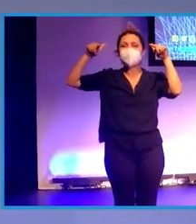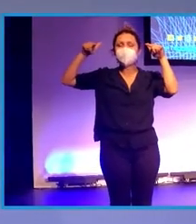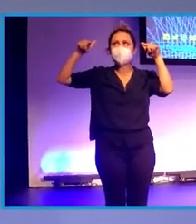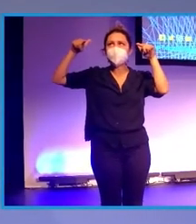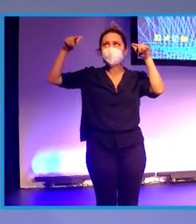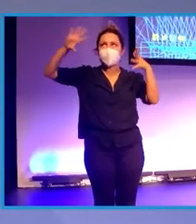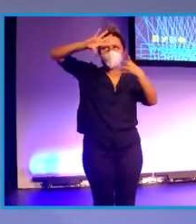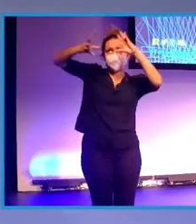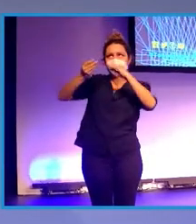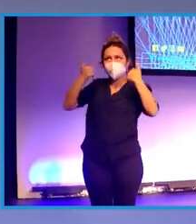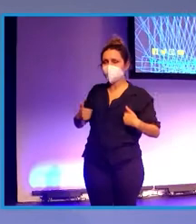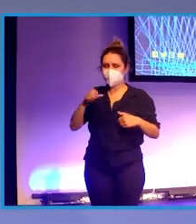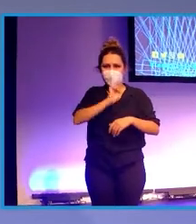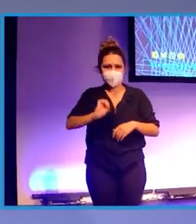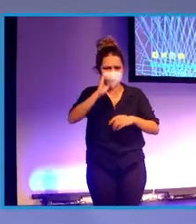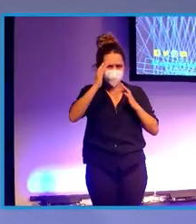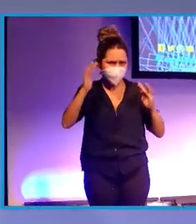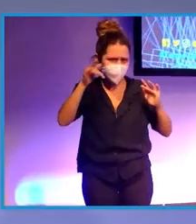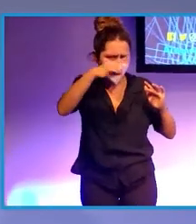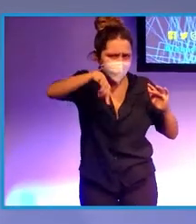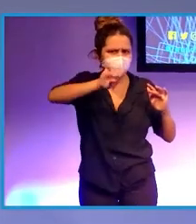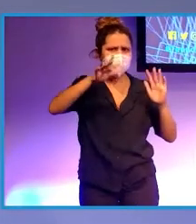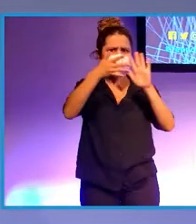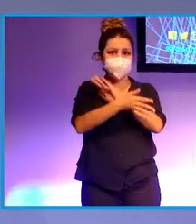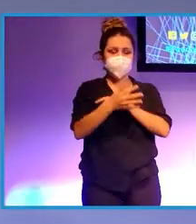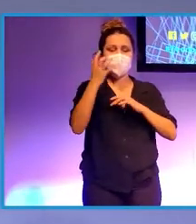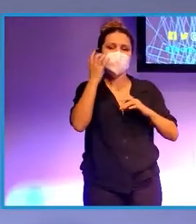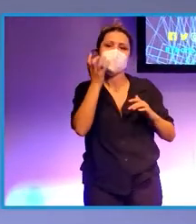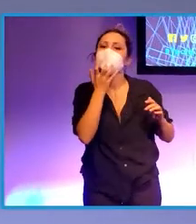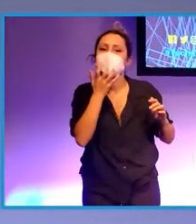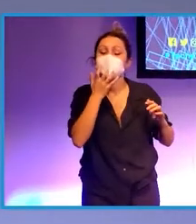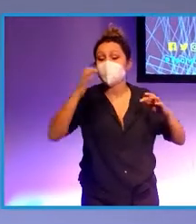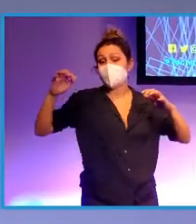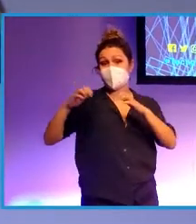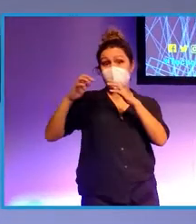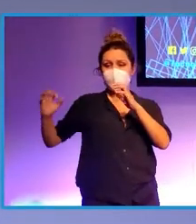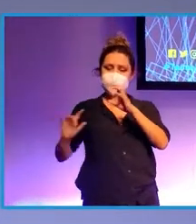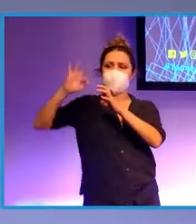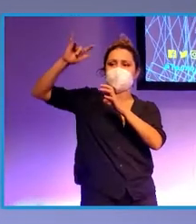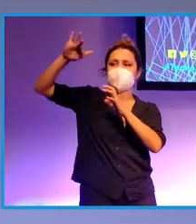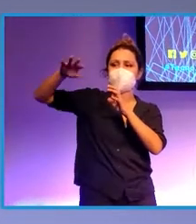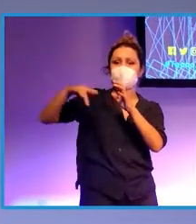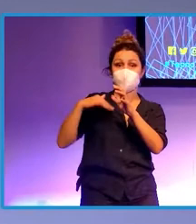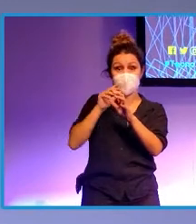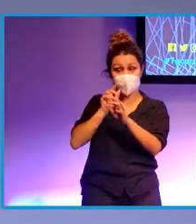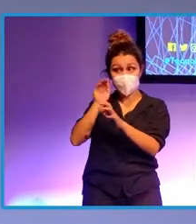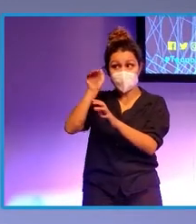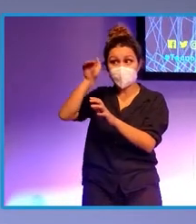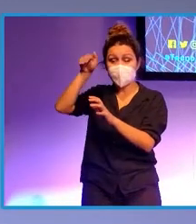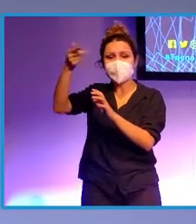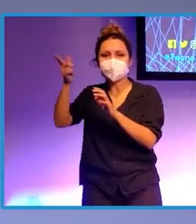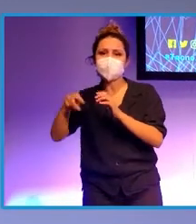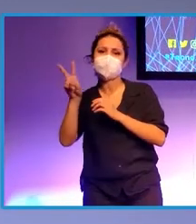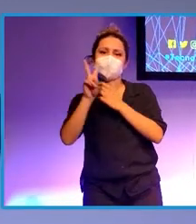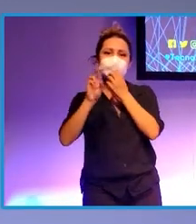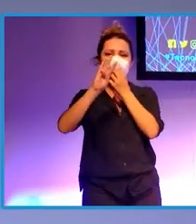medida es maravilloso. ¿Se imaginan? Trasladarte al volcán de La Palma y correr con Victorio Pérez en